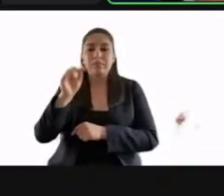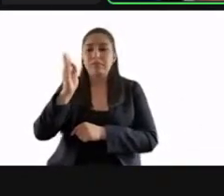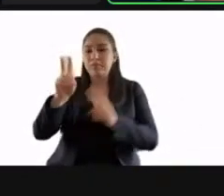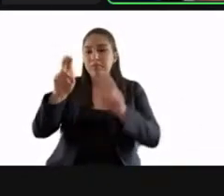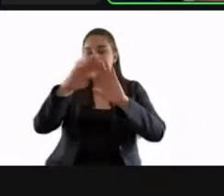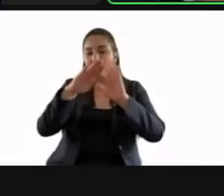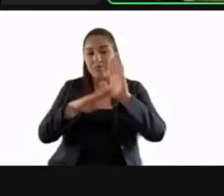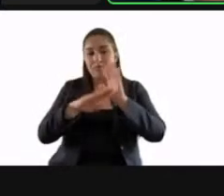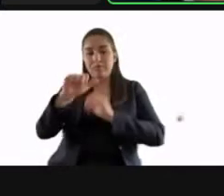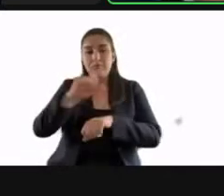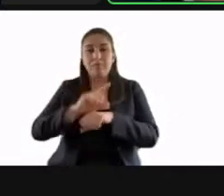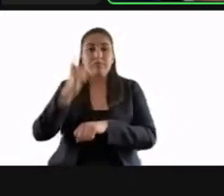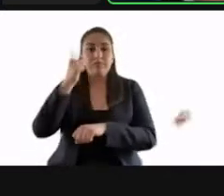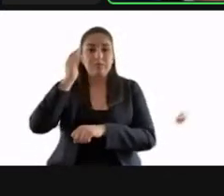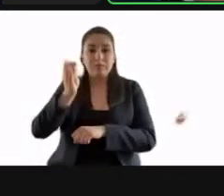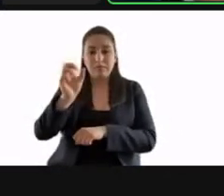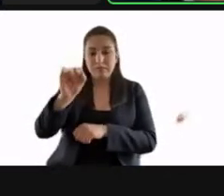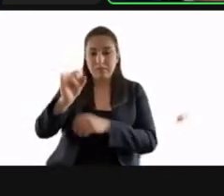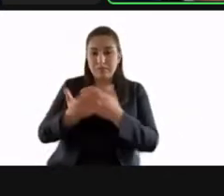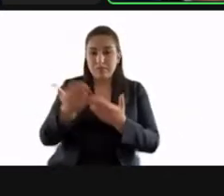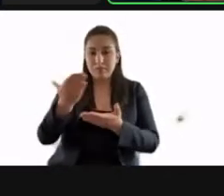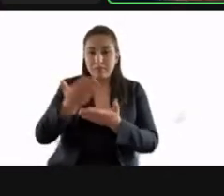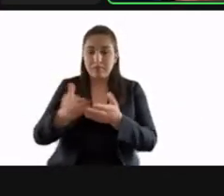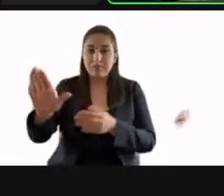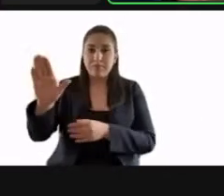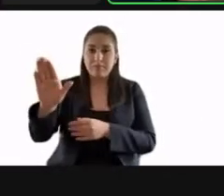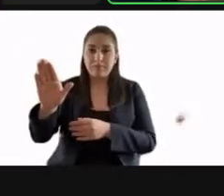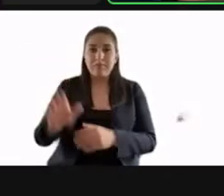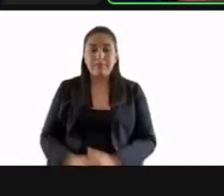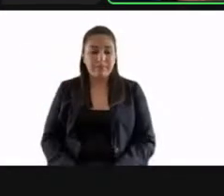afirmativa, sírvanse a manifestarlo levantando la mano.